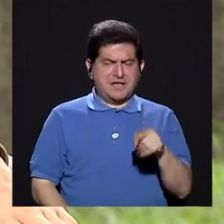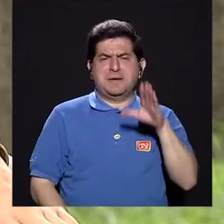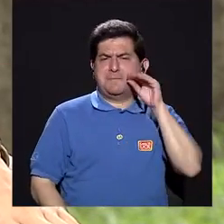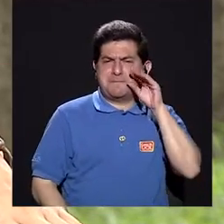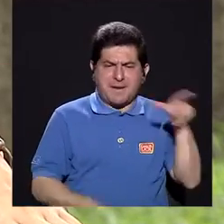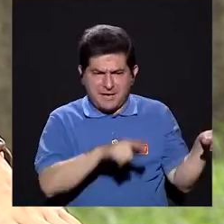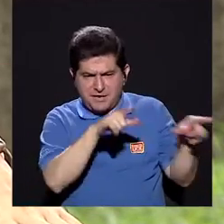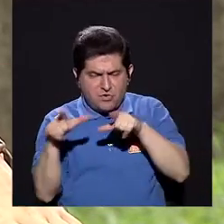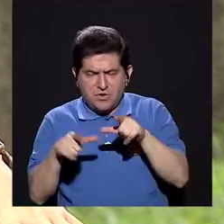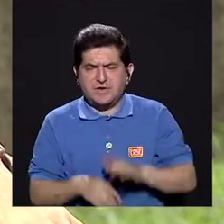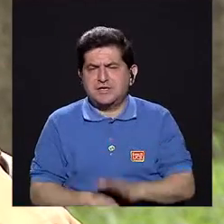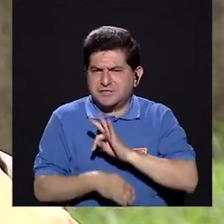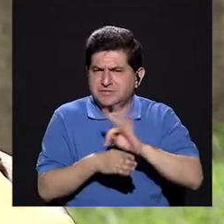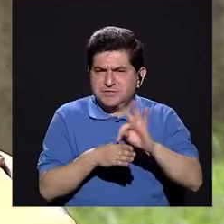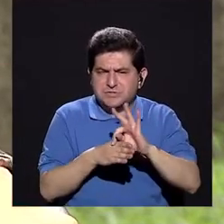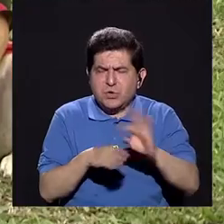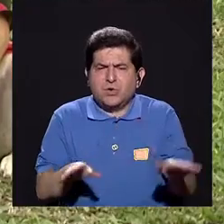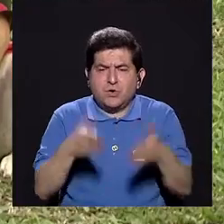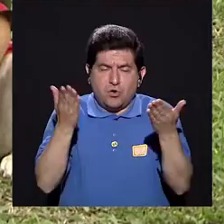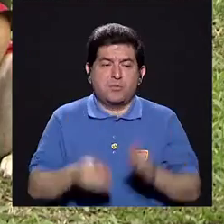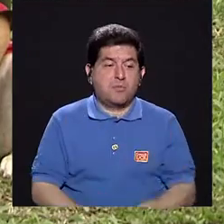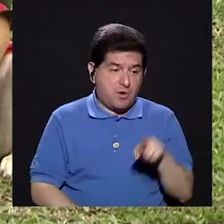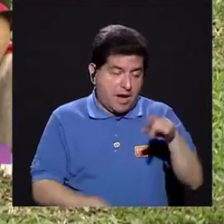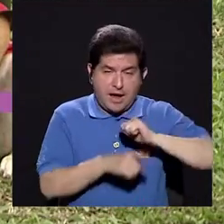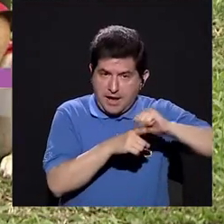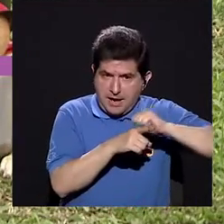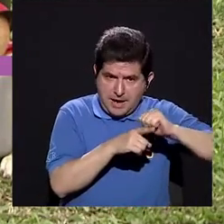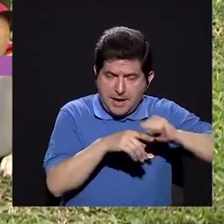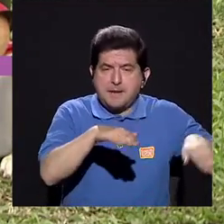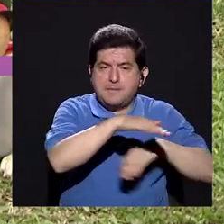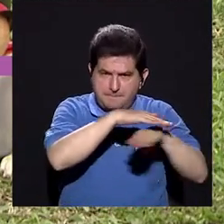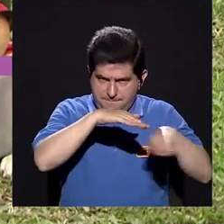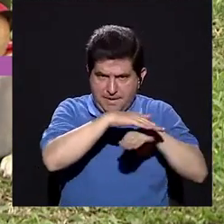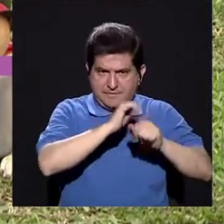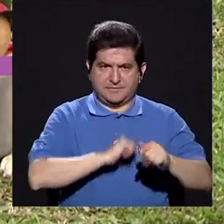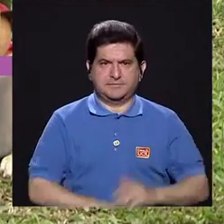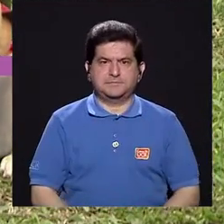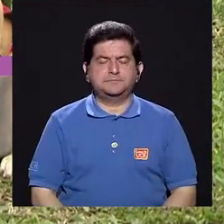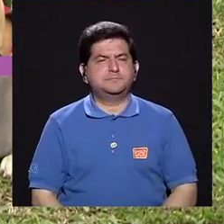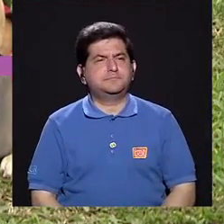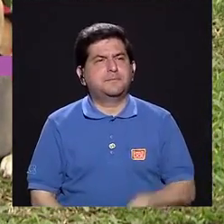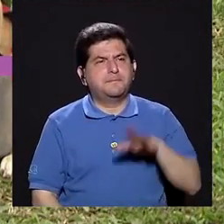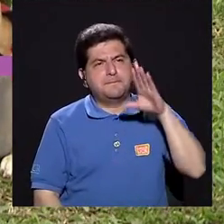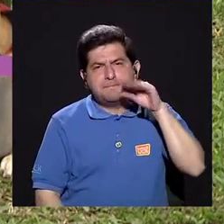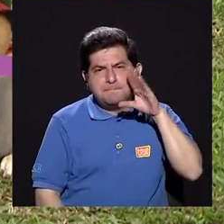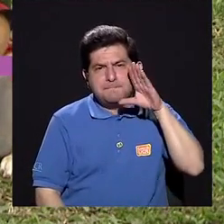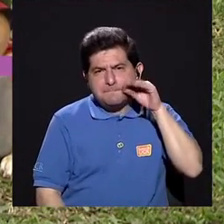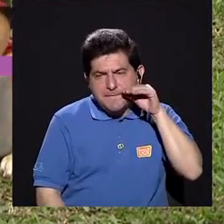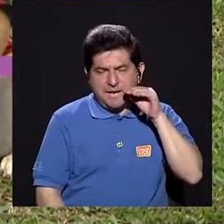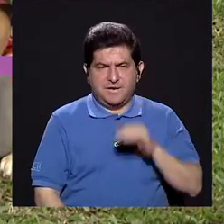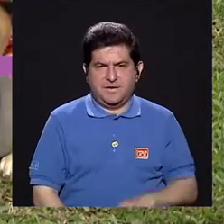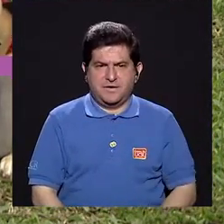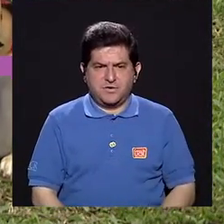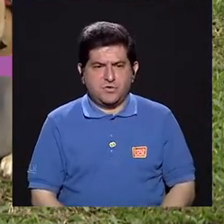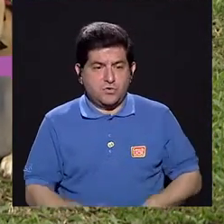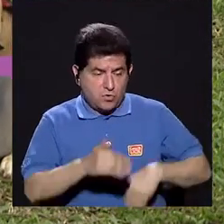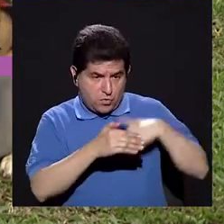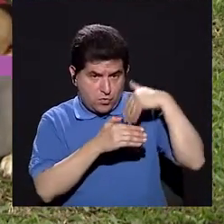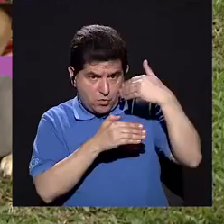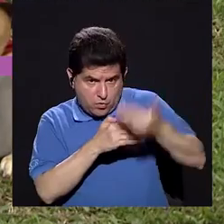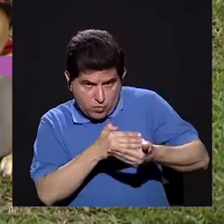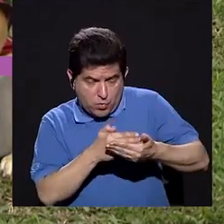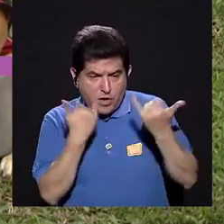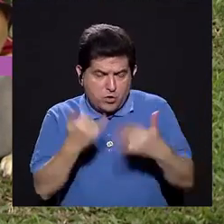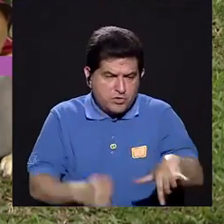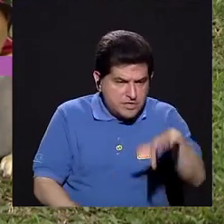ir a hacer terapia? El perro se le da el entrenamiento básico. Es un perro, bueno, después de